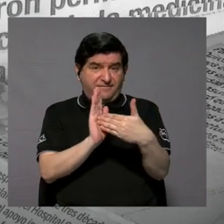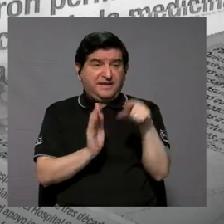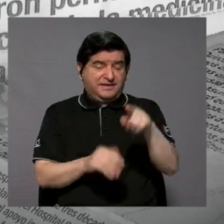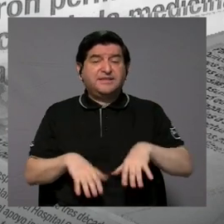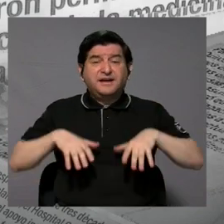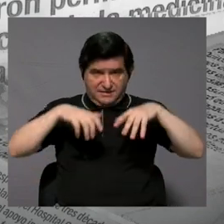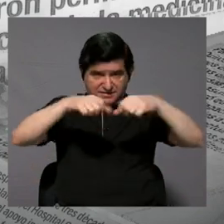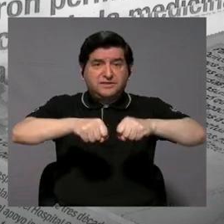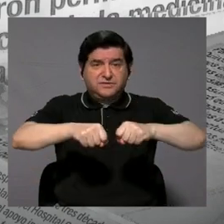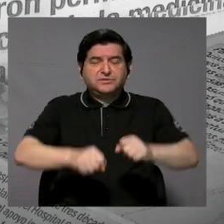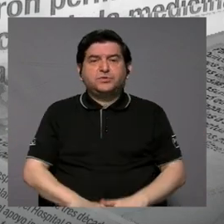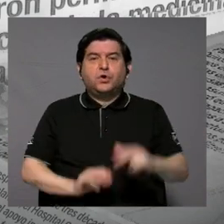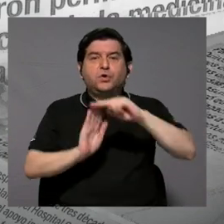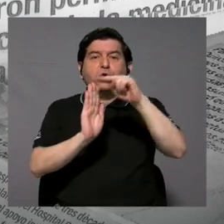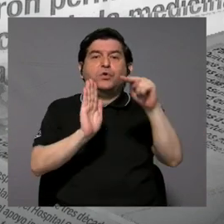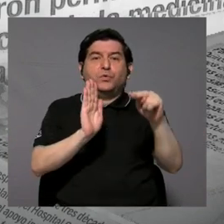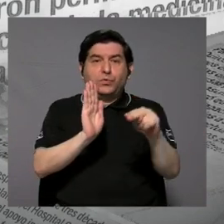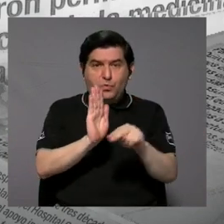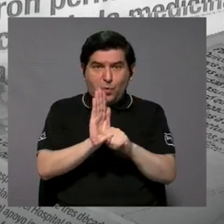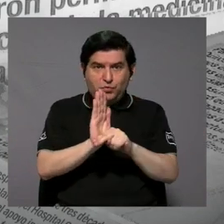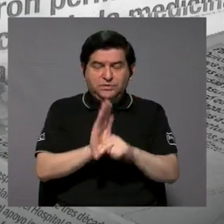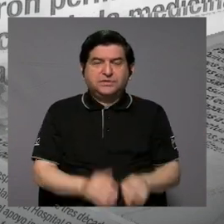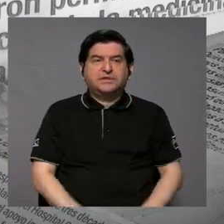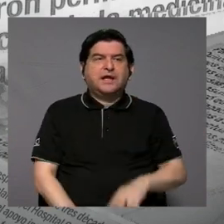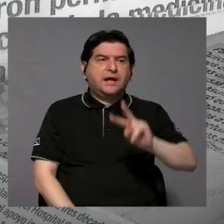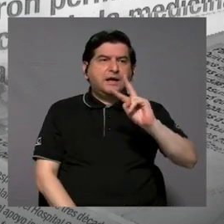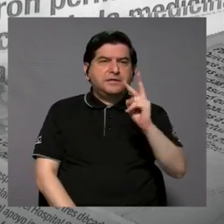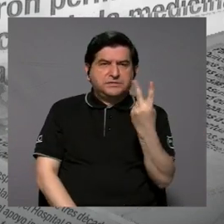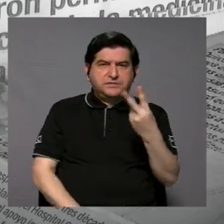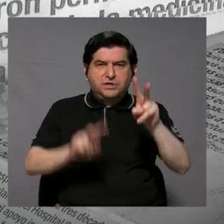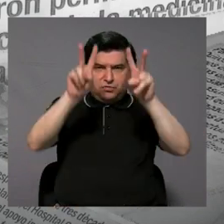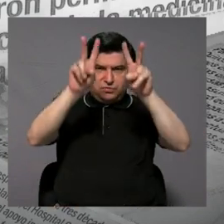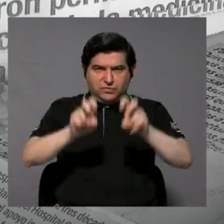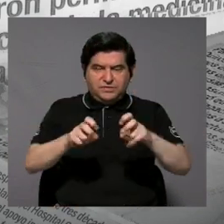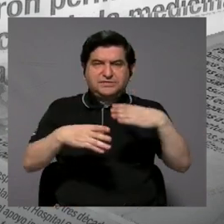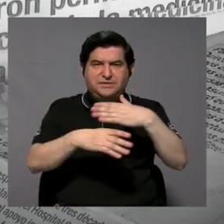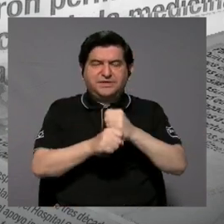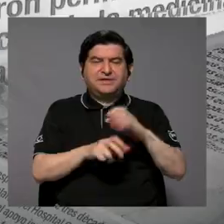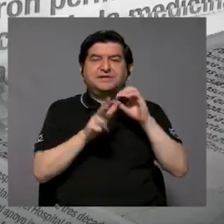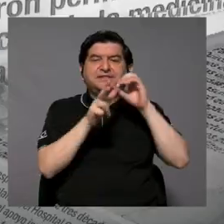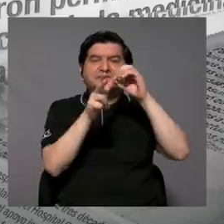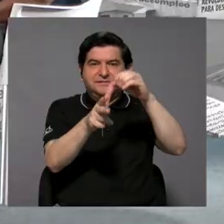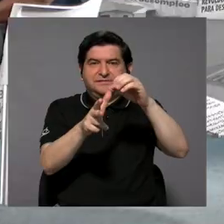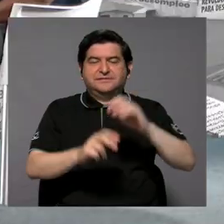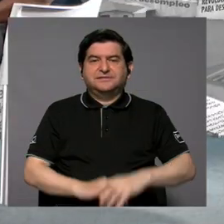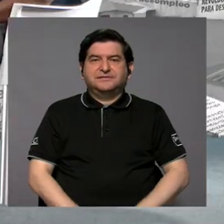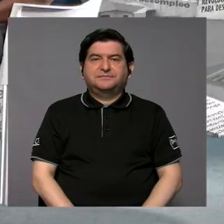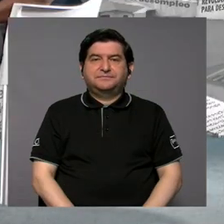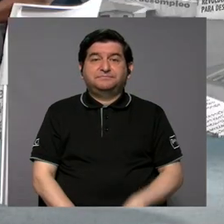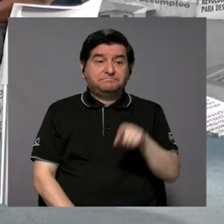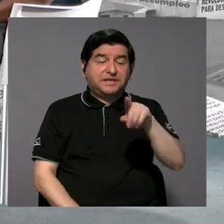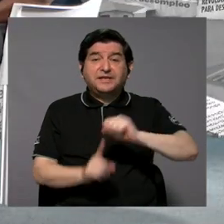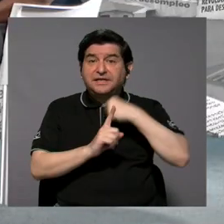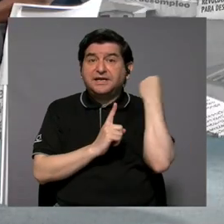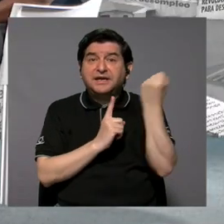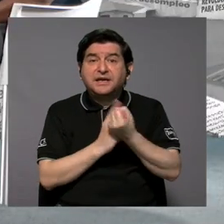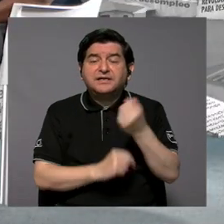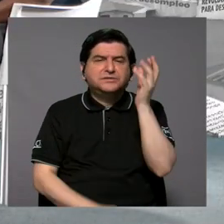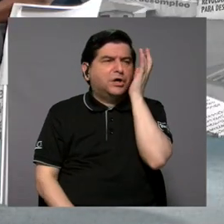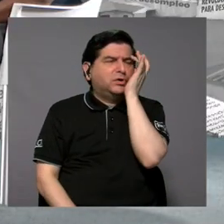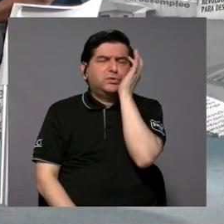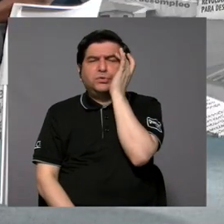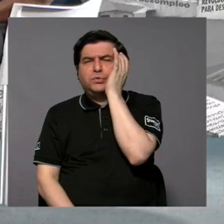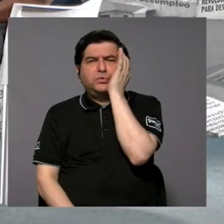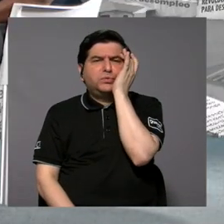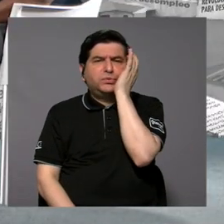la promoción de los estudiantes, la nota en la segunda prueba que se va a realizar en octubre. En ese sentido, nos